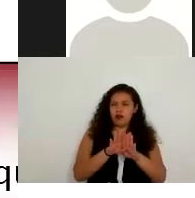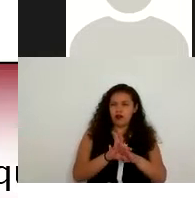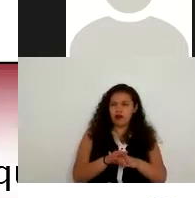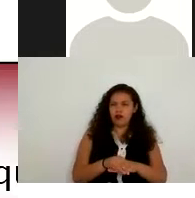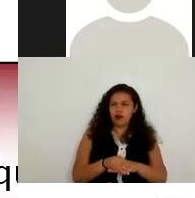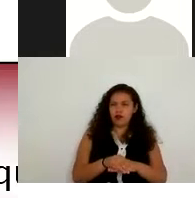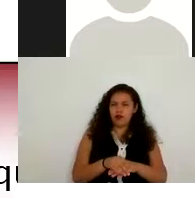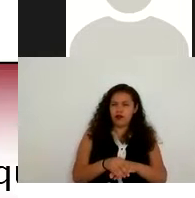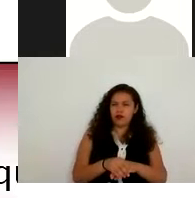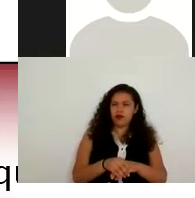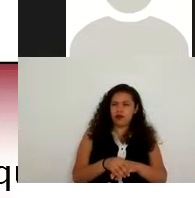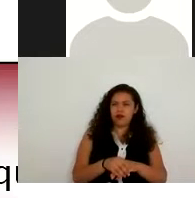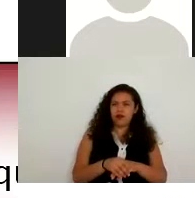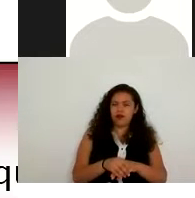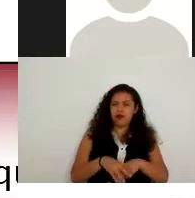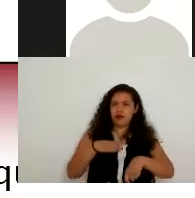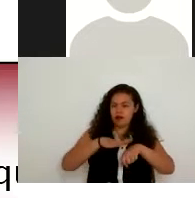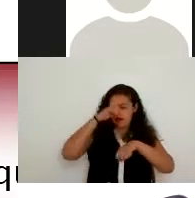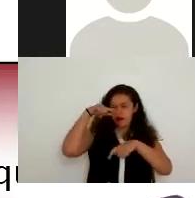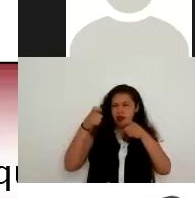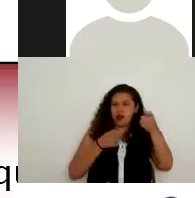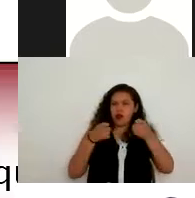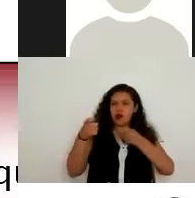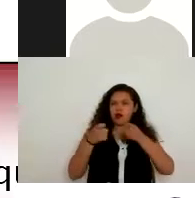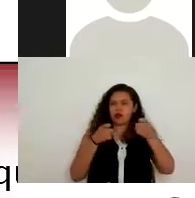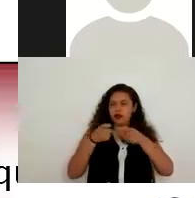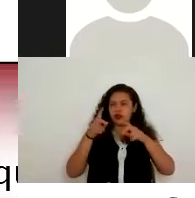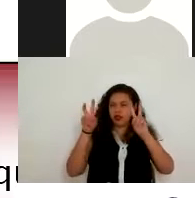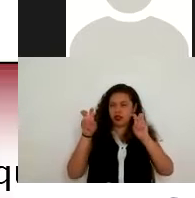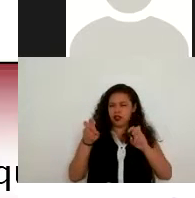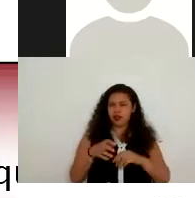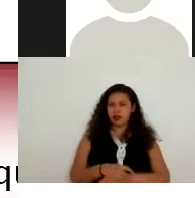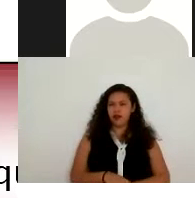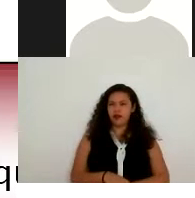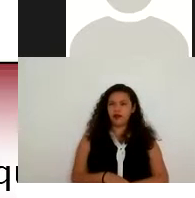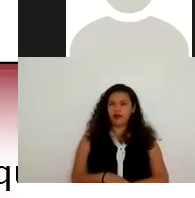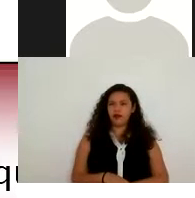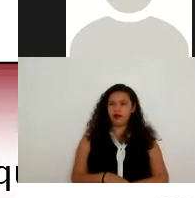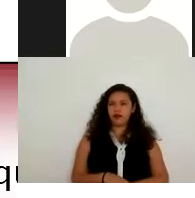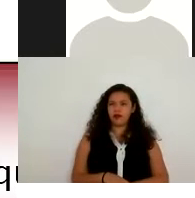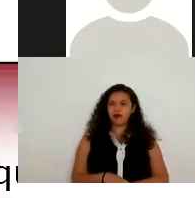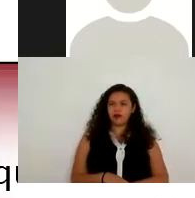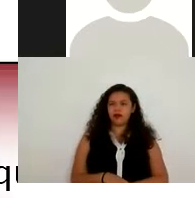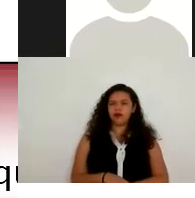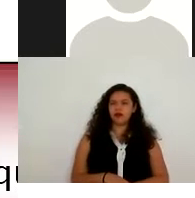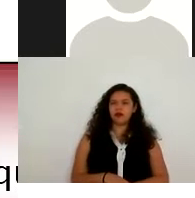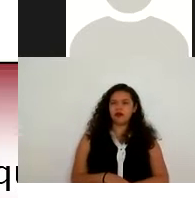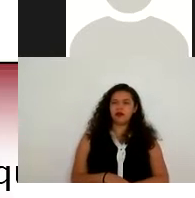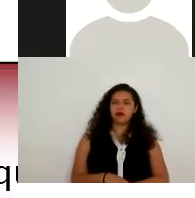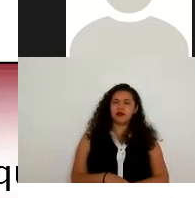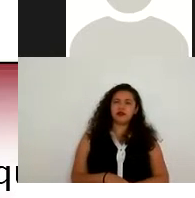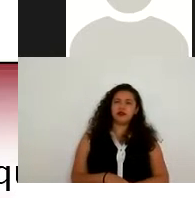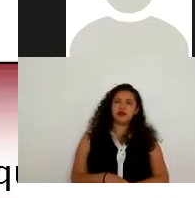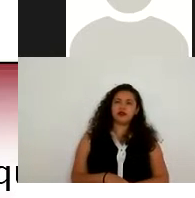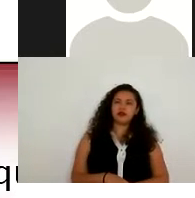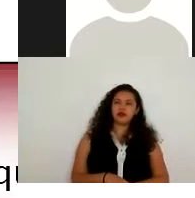tema del control que ya lo referíamos en los conceptos anteriores que es una base de datos